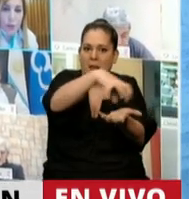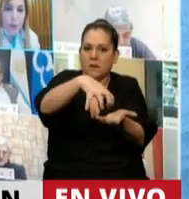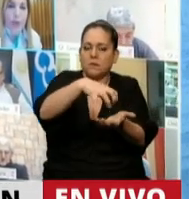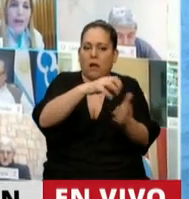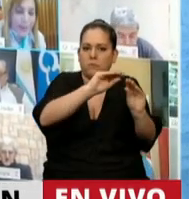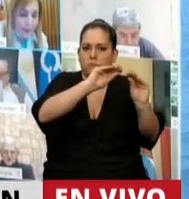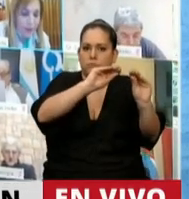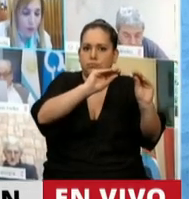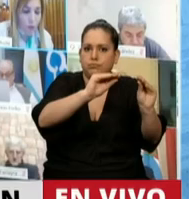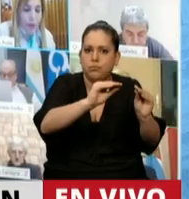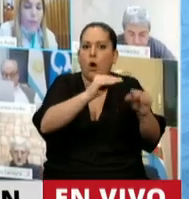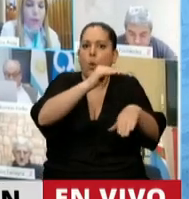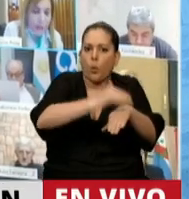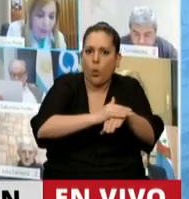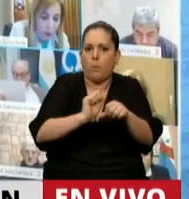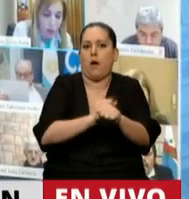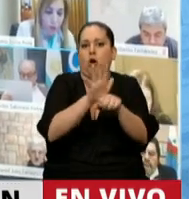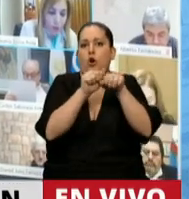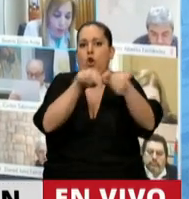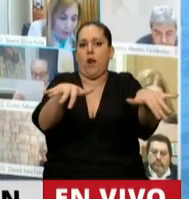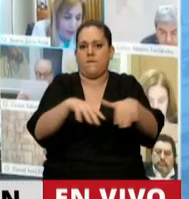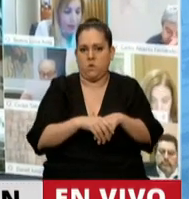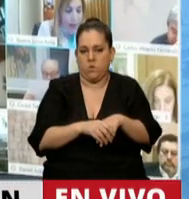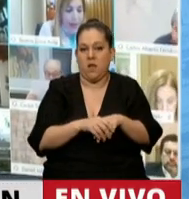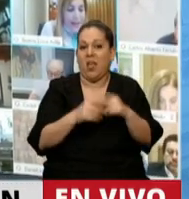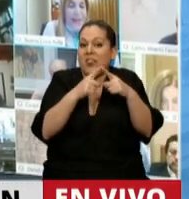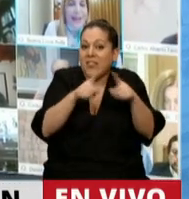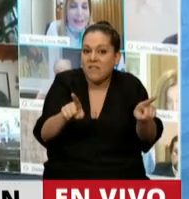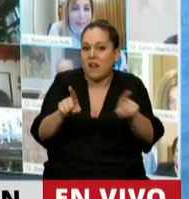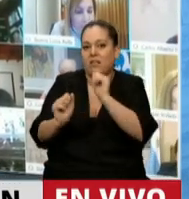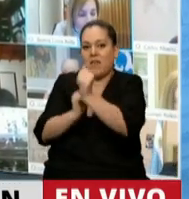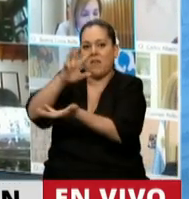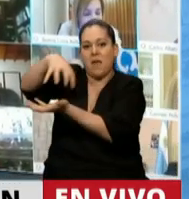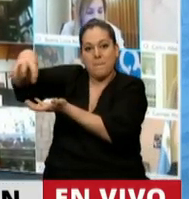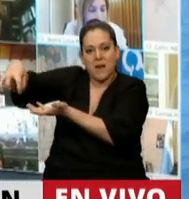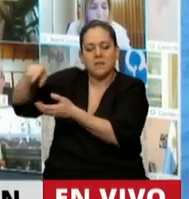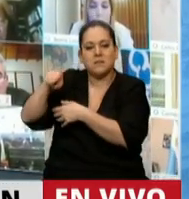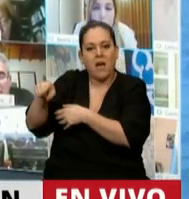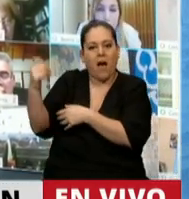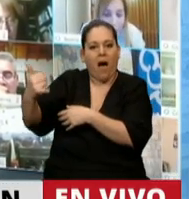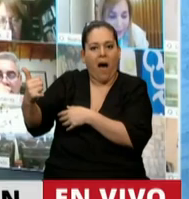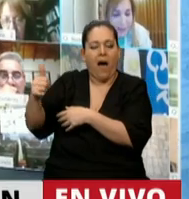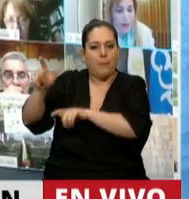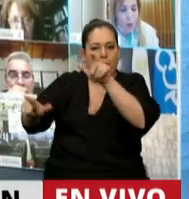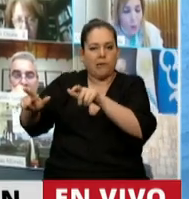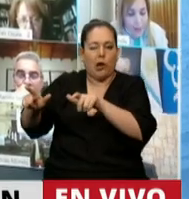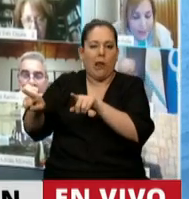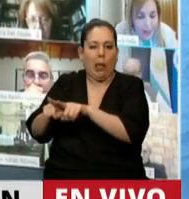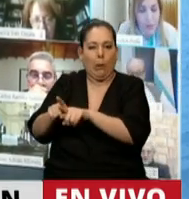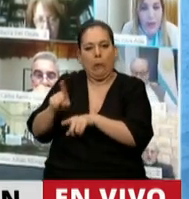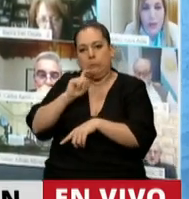económica, por la recesión, por la pandemia, de aquellas empresas cuyos titulares cometieron hechos